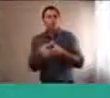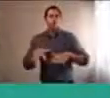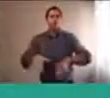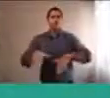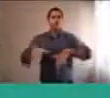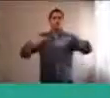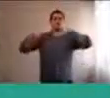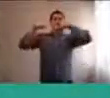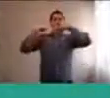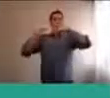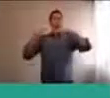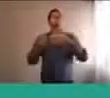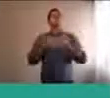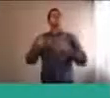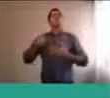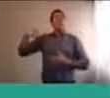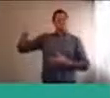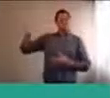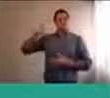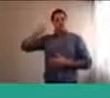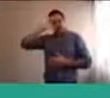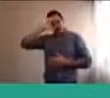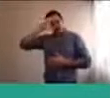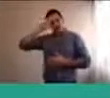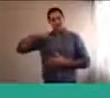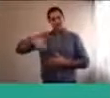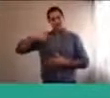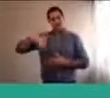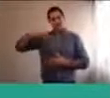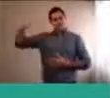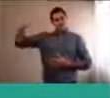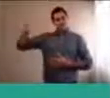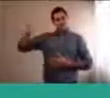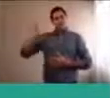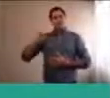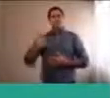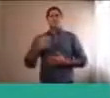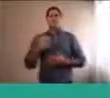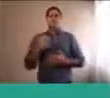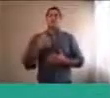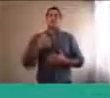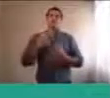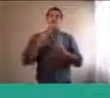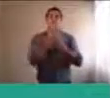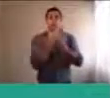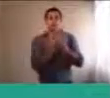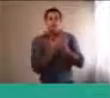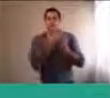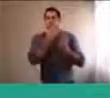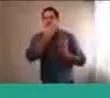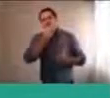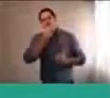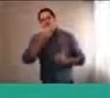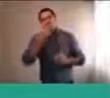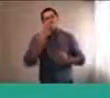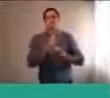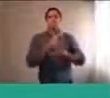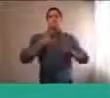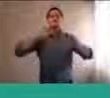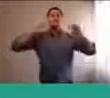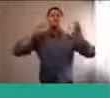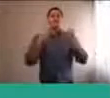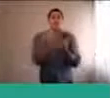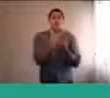Buenos Aires, que tienen un programa maravilloso de educación de emociones formal en la escuela